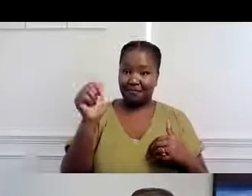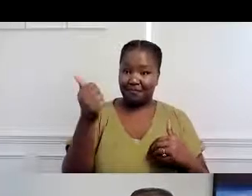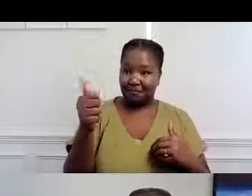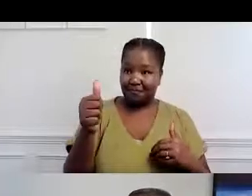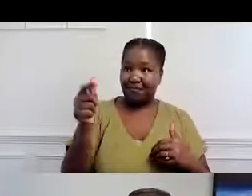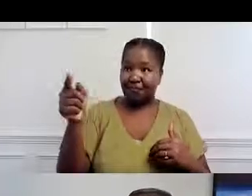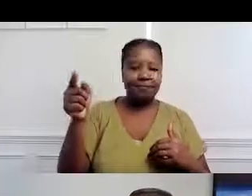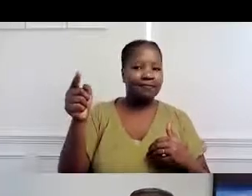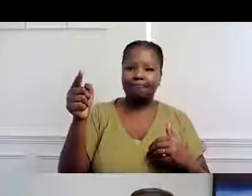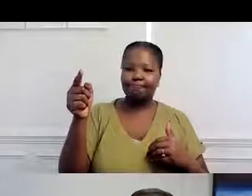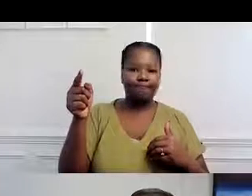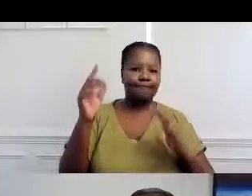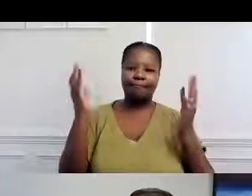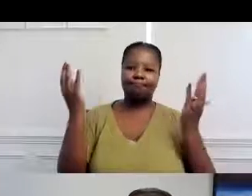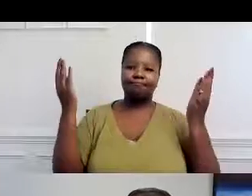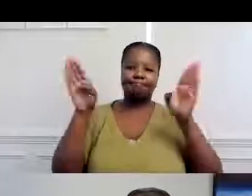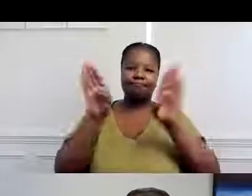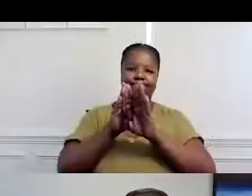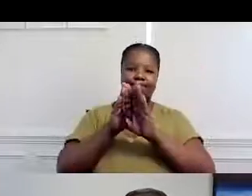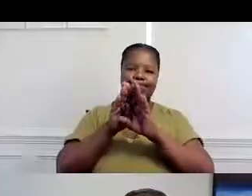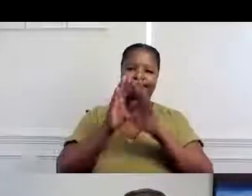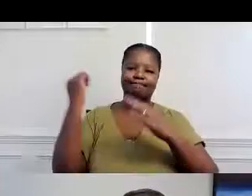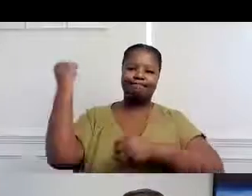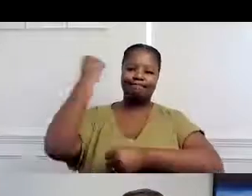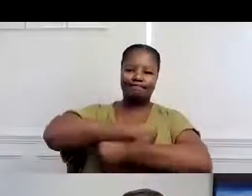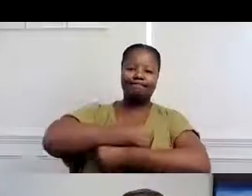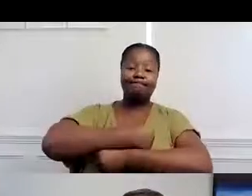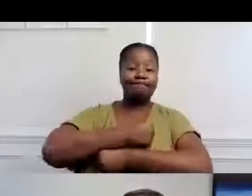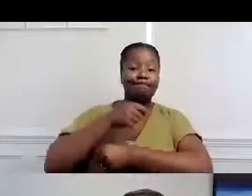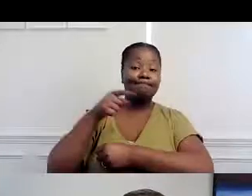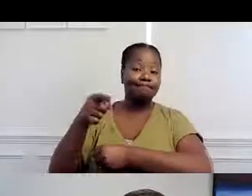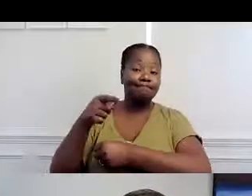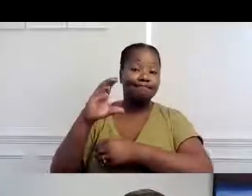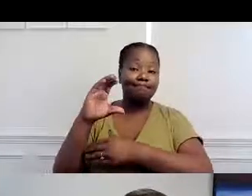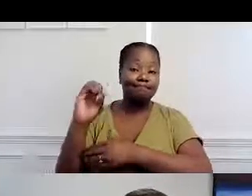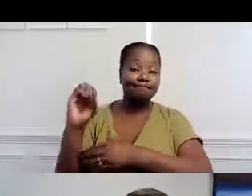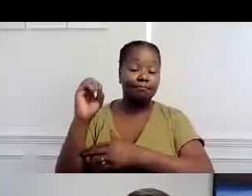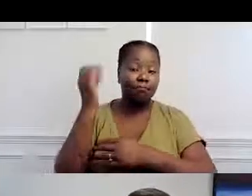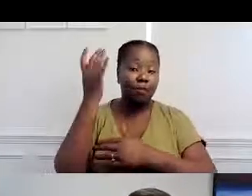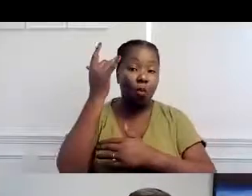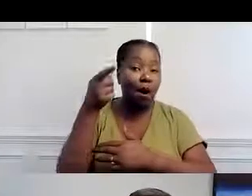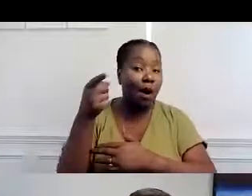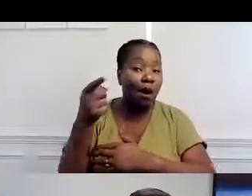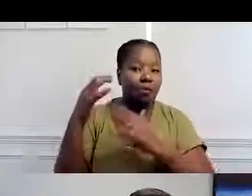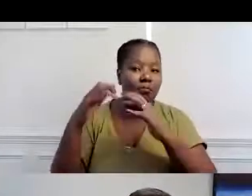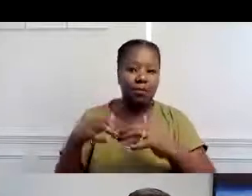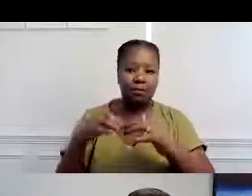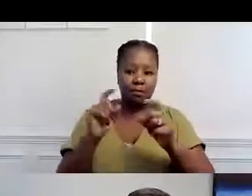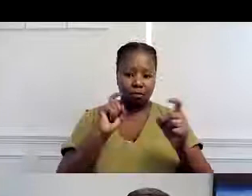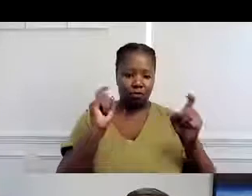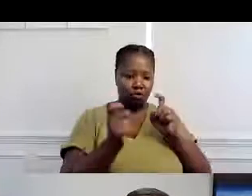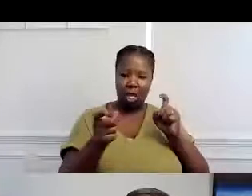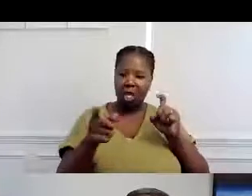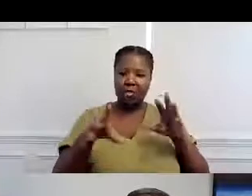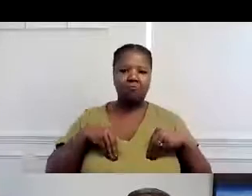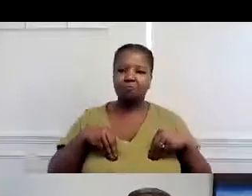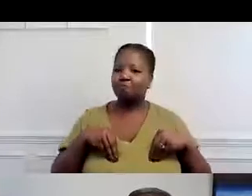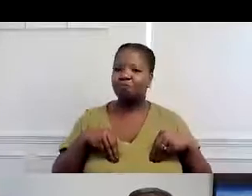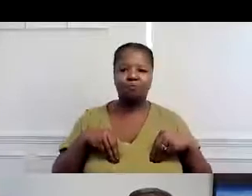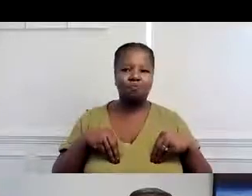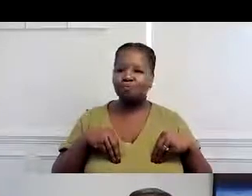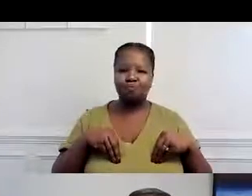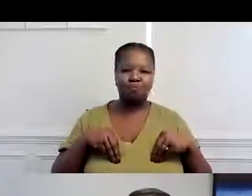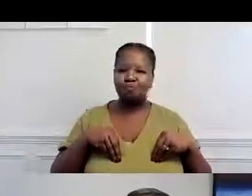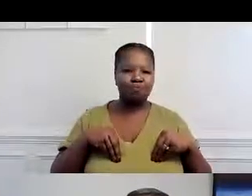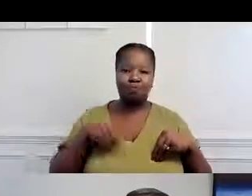los viernes, ¿verdad? Ahora, en 2010, ese negocio fue a la bancarrota y cerrado. ¿Por qué? Porque no aceptaron